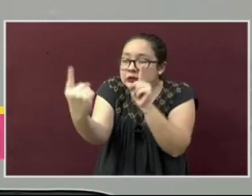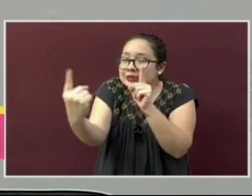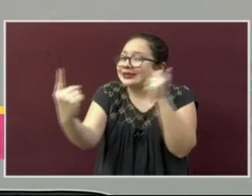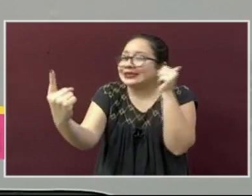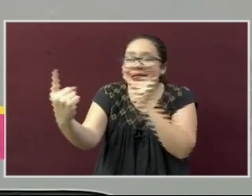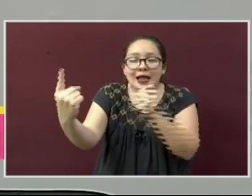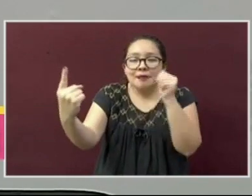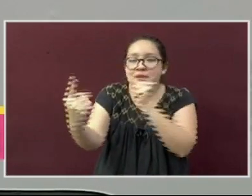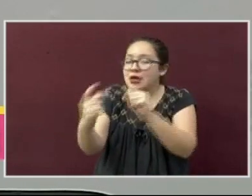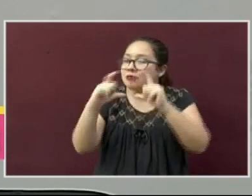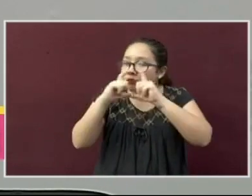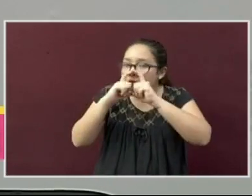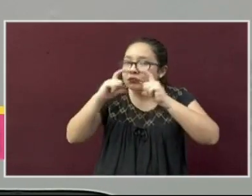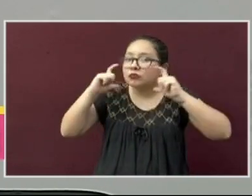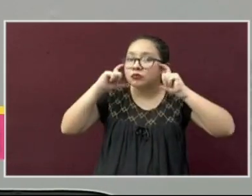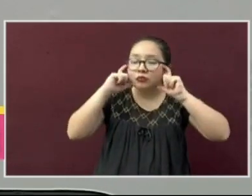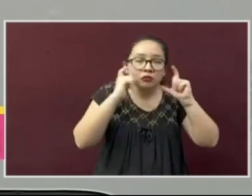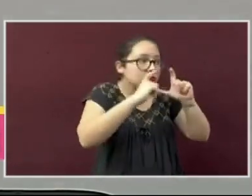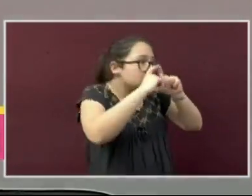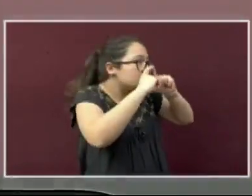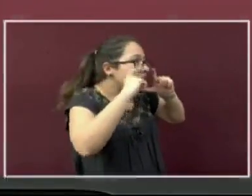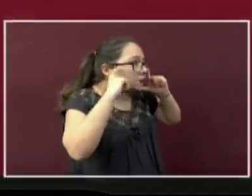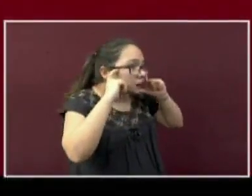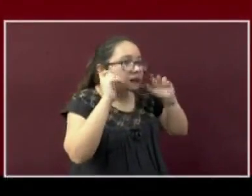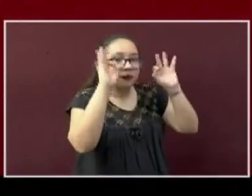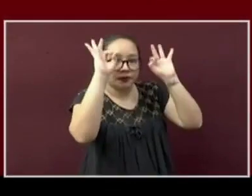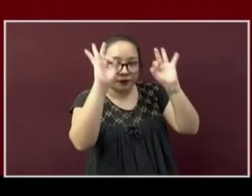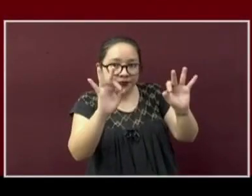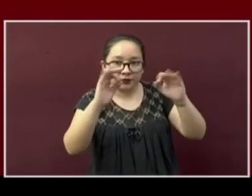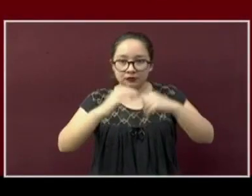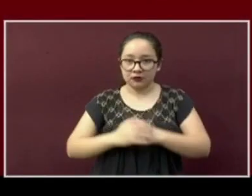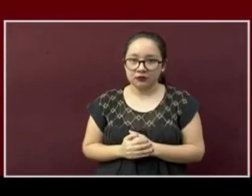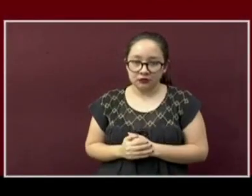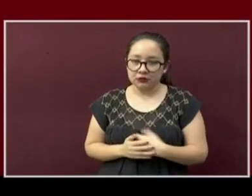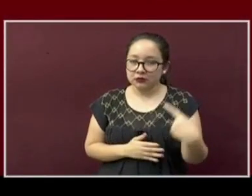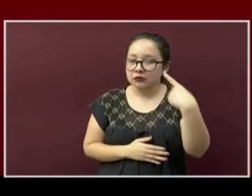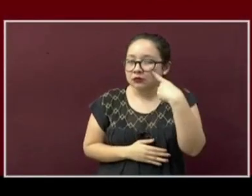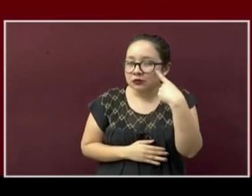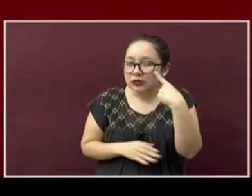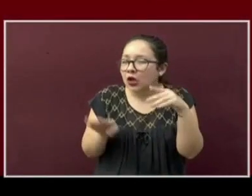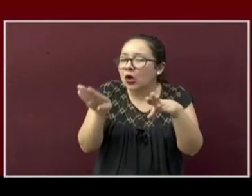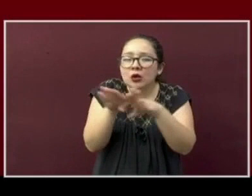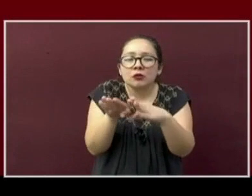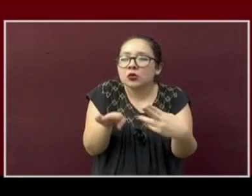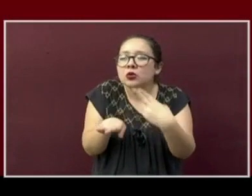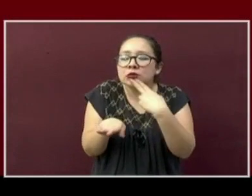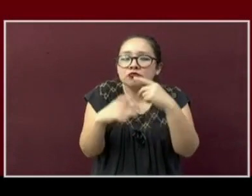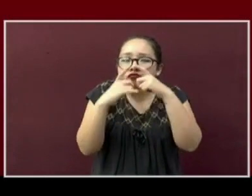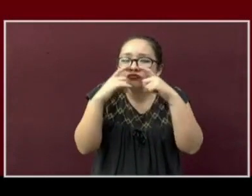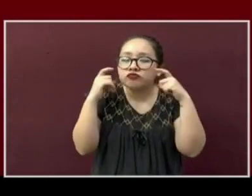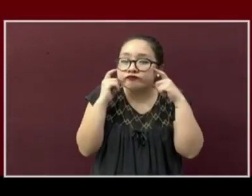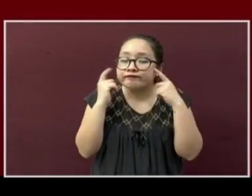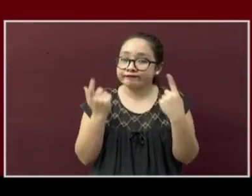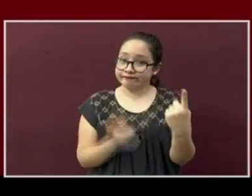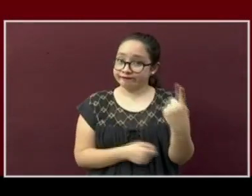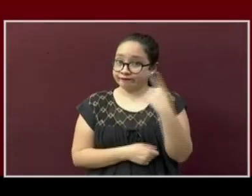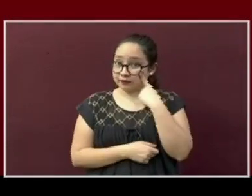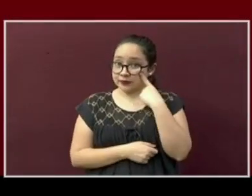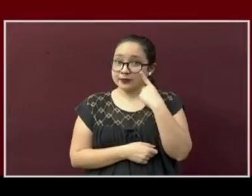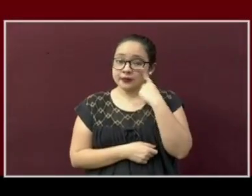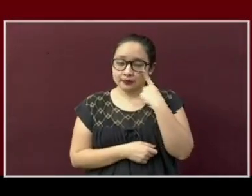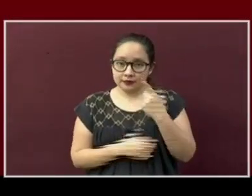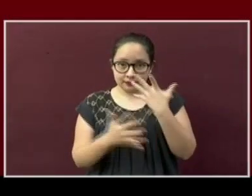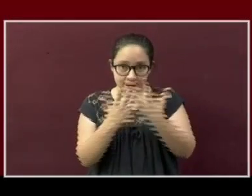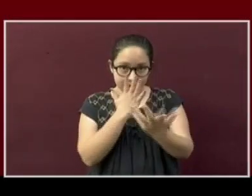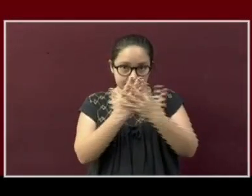el cubrebocas por tu bien. Fíjense muy bien cuál es la manera correcta de utilizarlo. Bueno, primero debemos